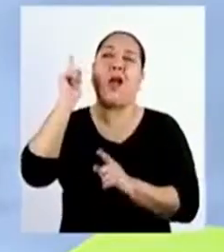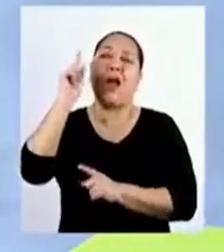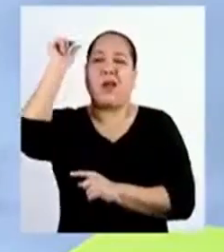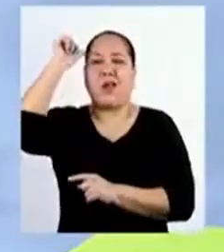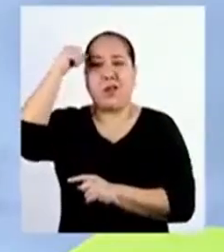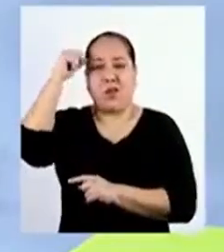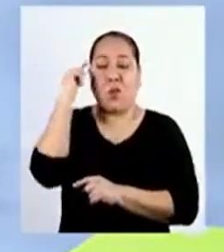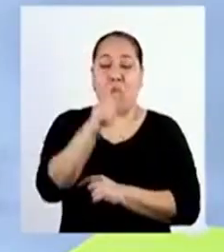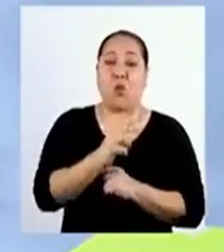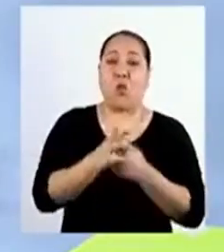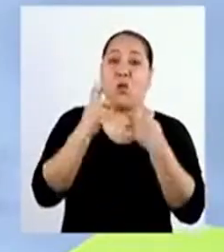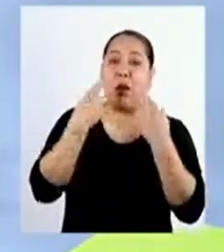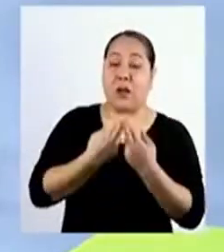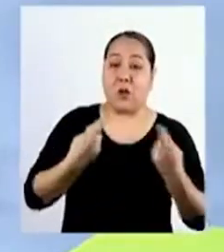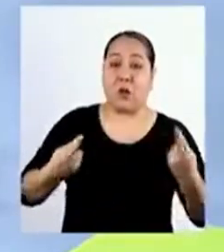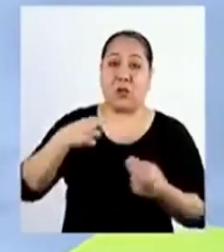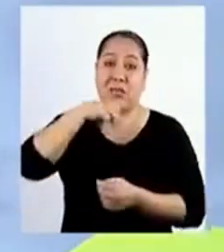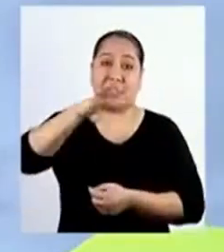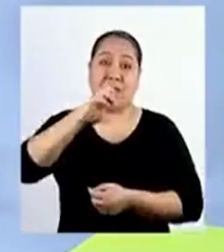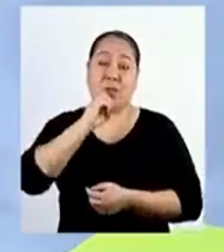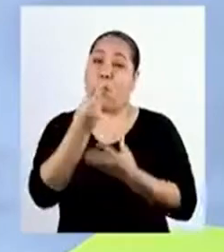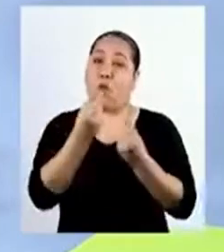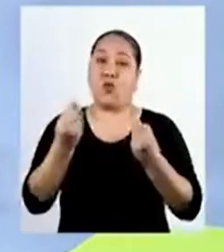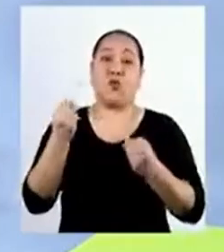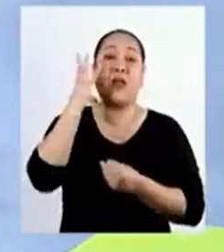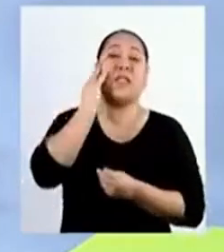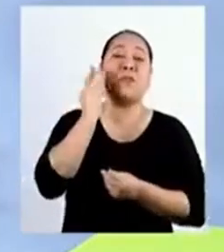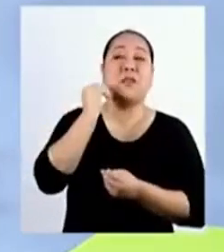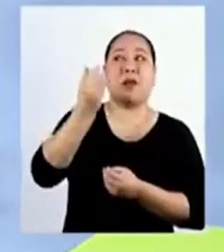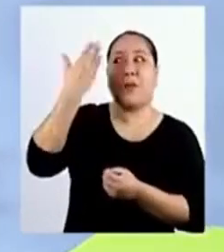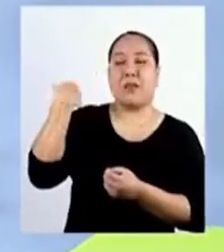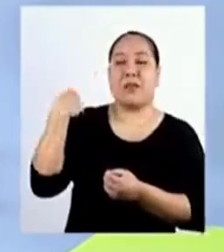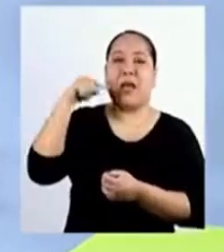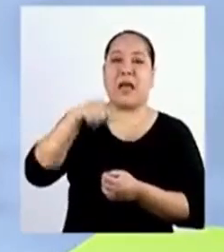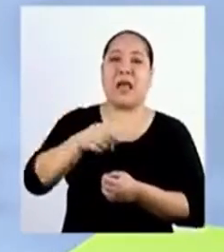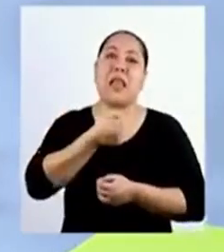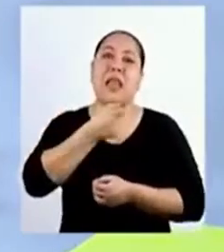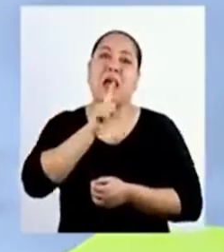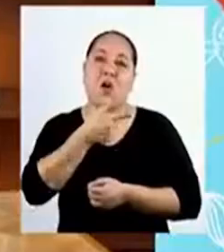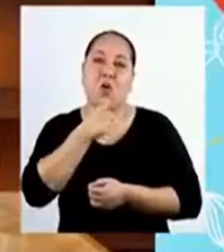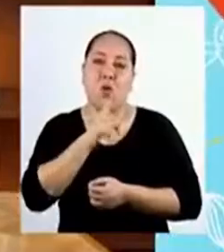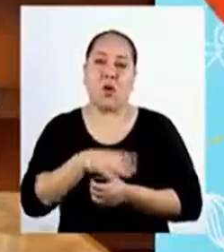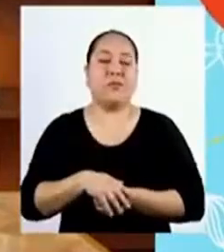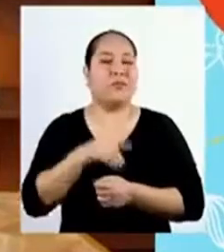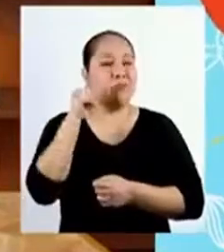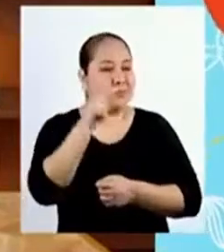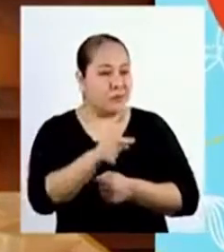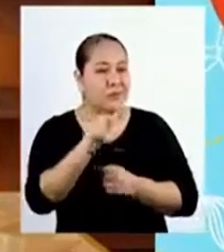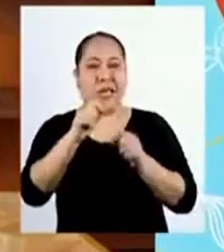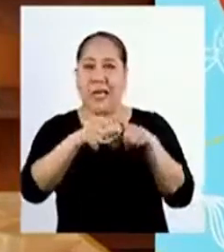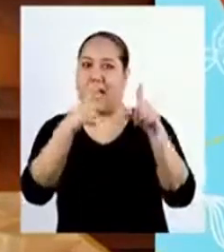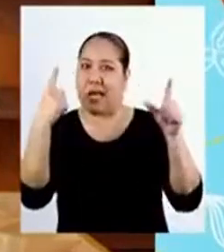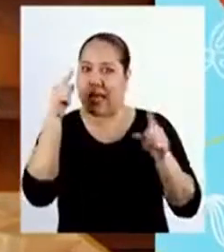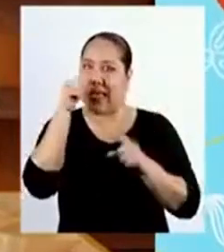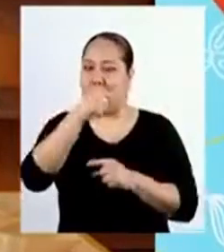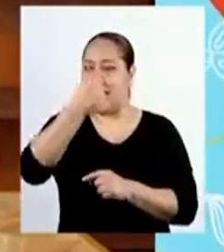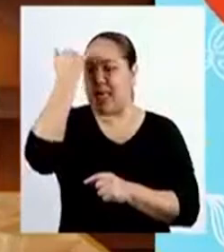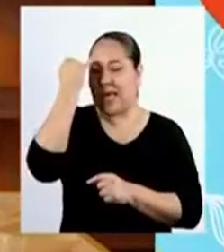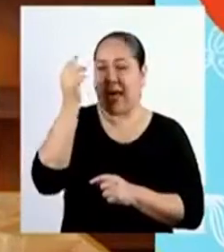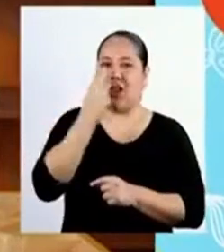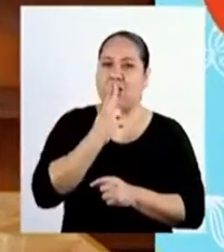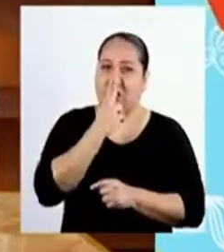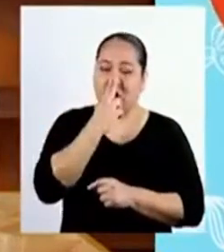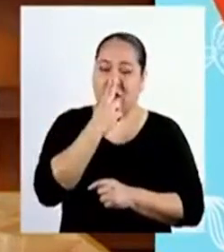de recordar que un recurso del que hablamos mucho en la experiencia anterior era el agua Ese es un gran punto, Tocino